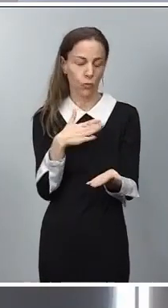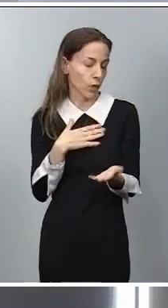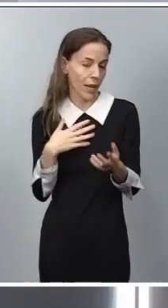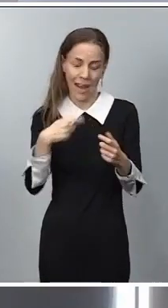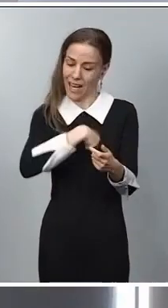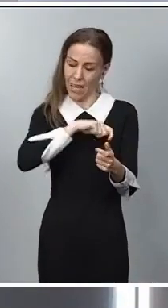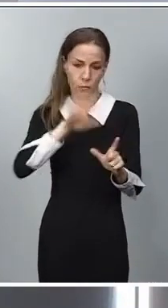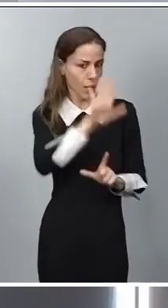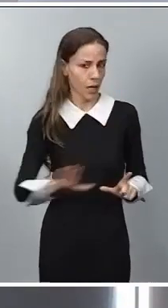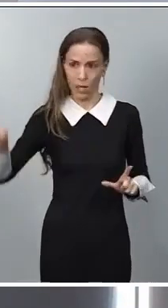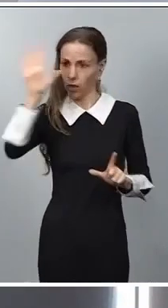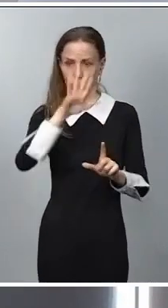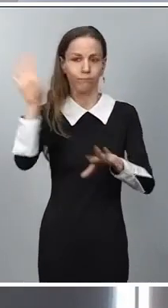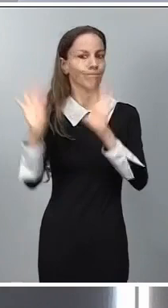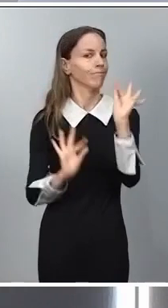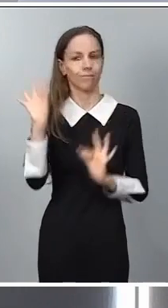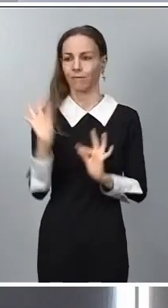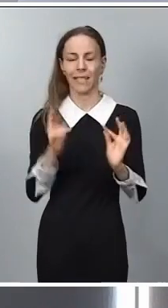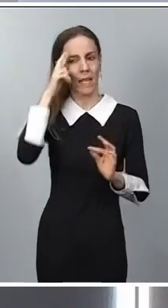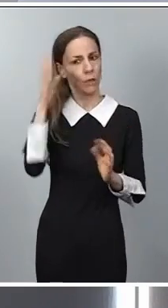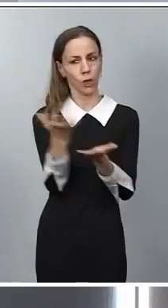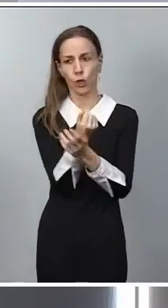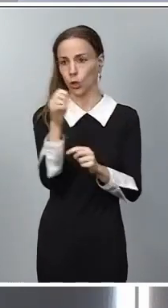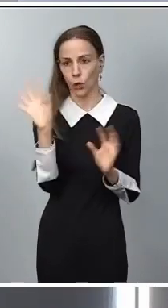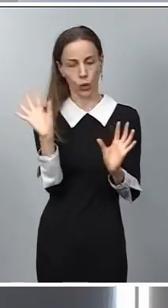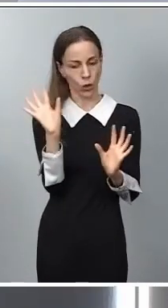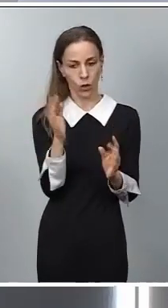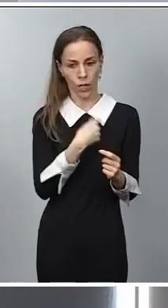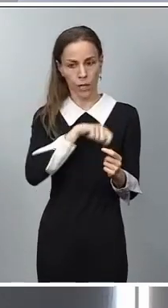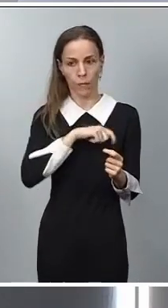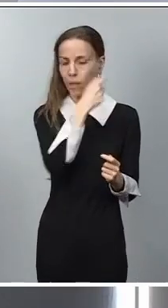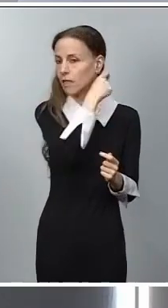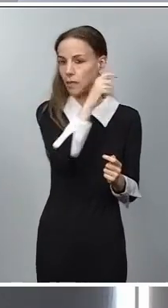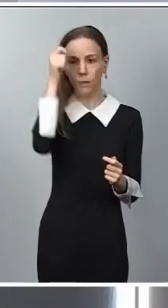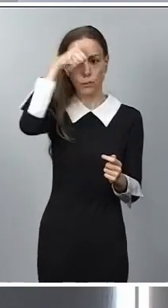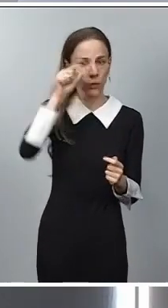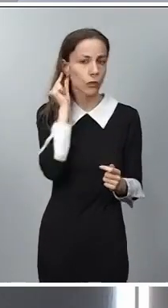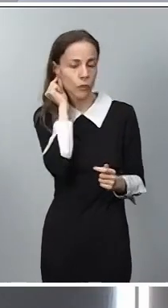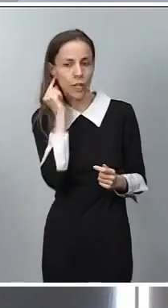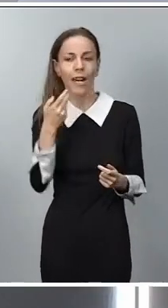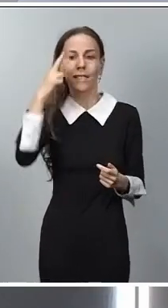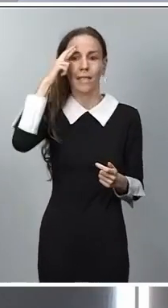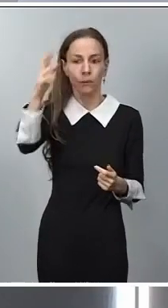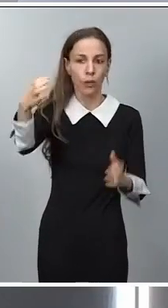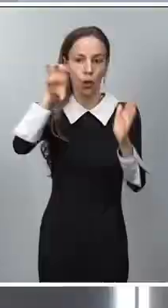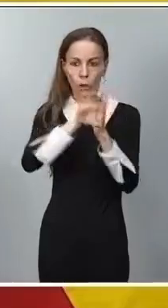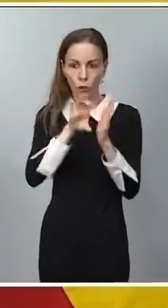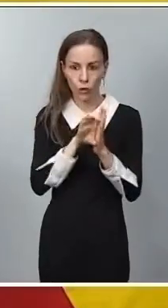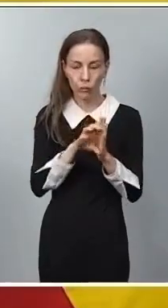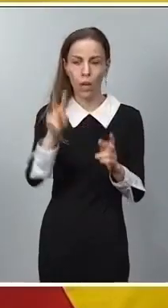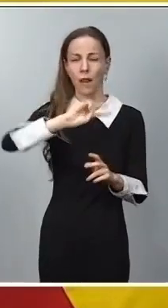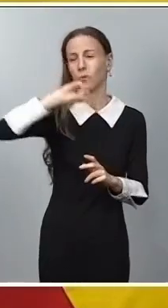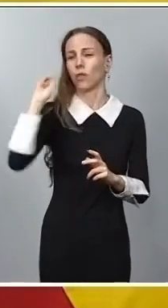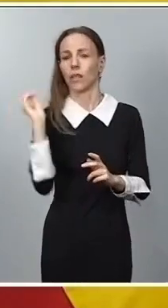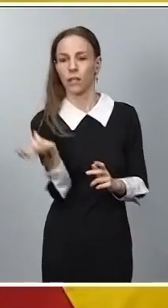respeto a todos los españoles y todas las españolas. Respeto a la pluralidad parlamentaria. Respeto a la Constitución. Respeto